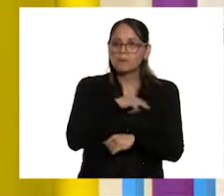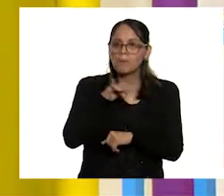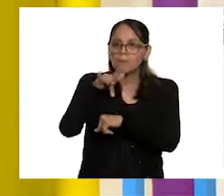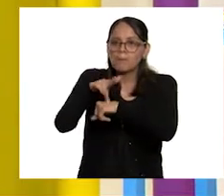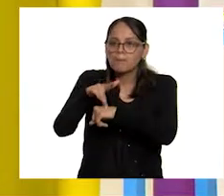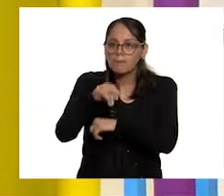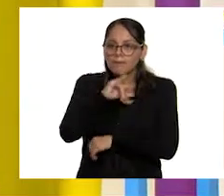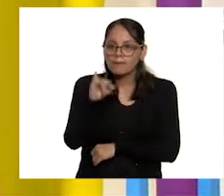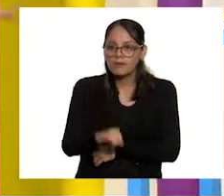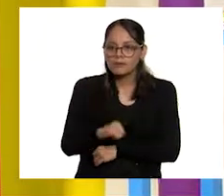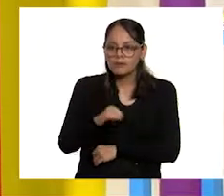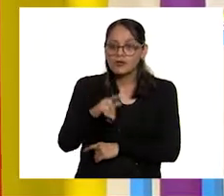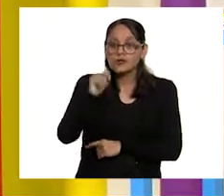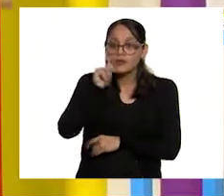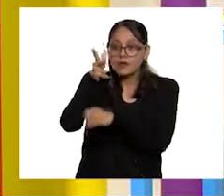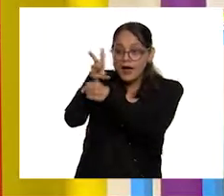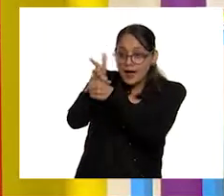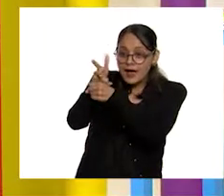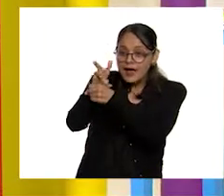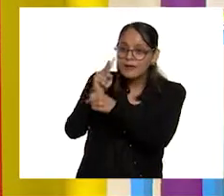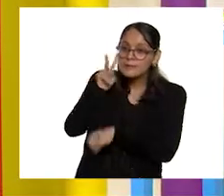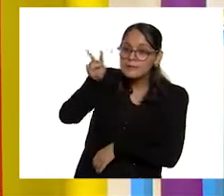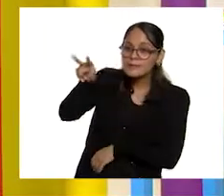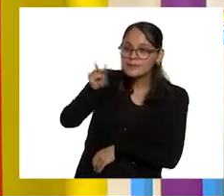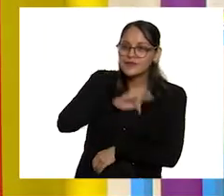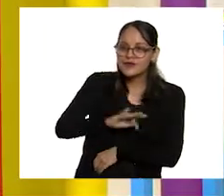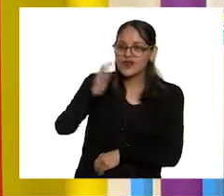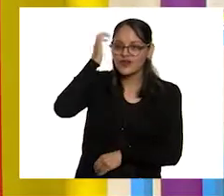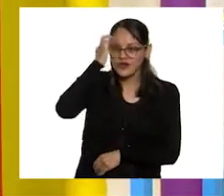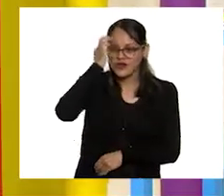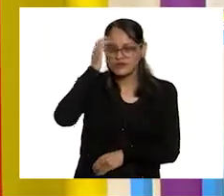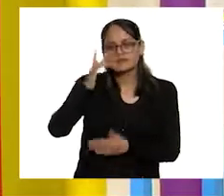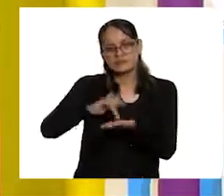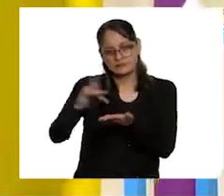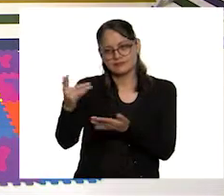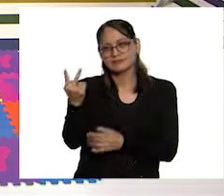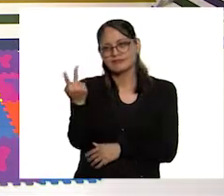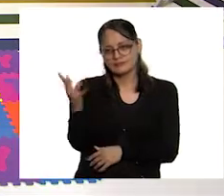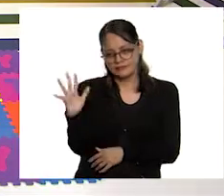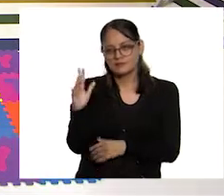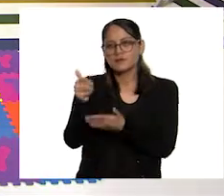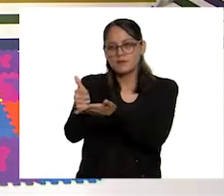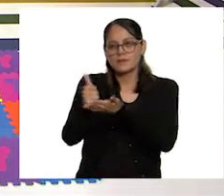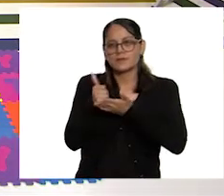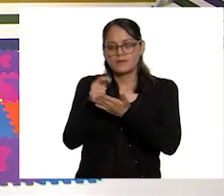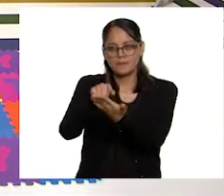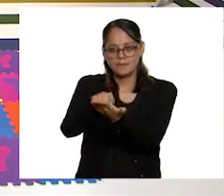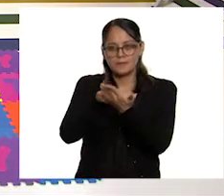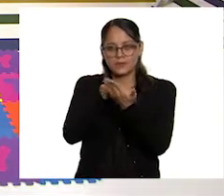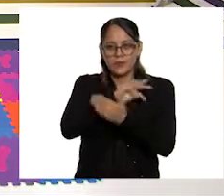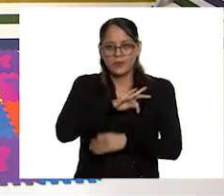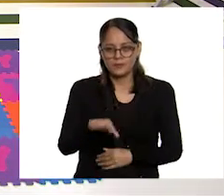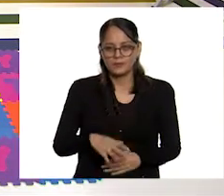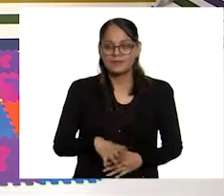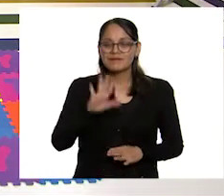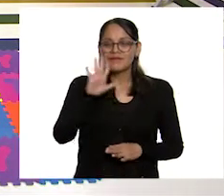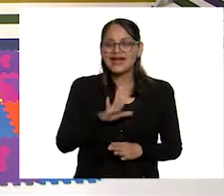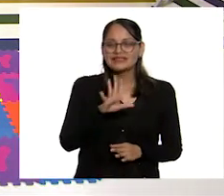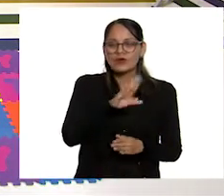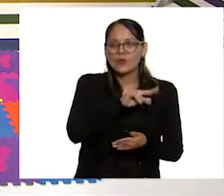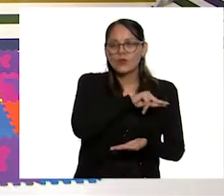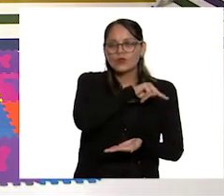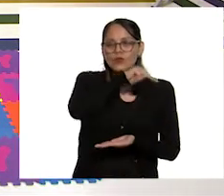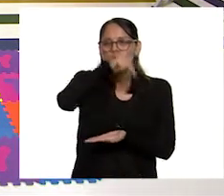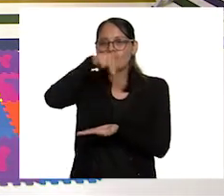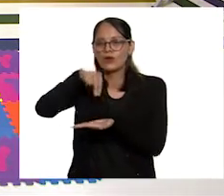y tal vez ni estaremos jamás, pero gracias a ellas y a ellos nos lo pueden mostrar. Nos podemos trasladar a ese